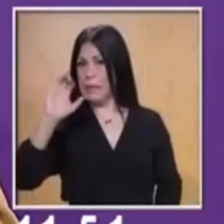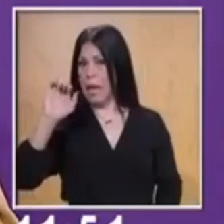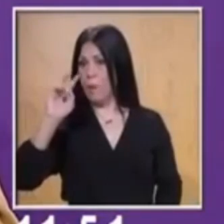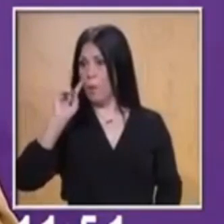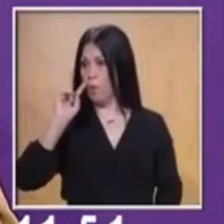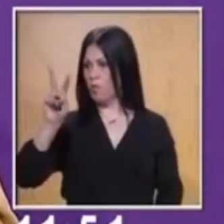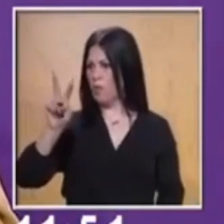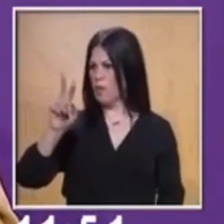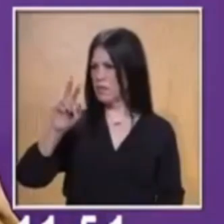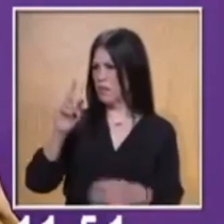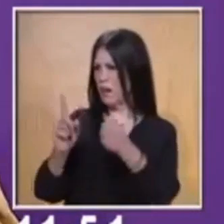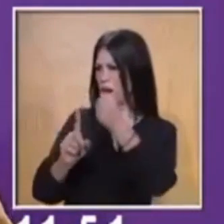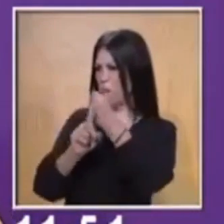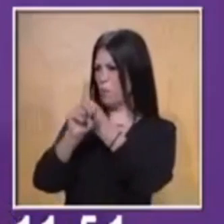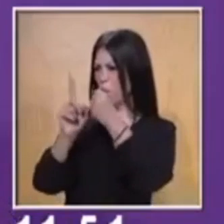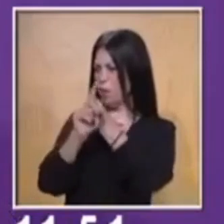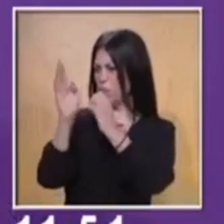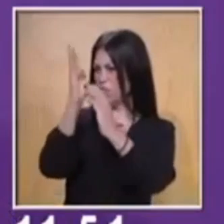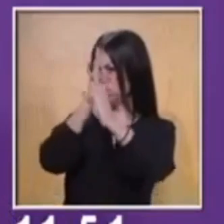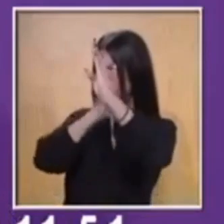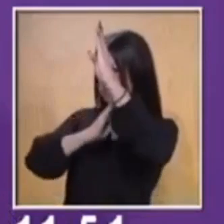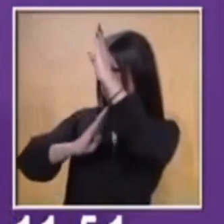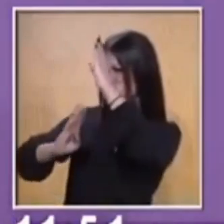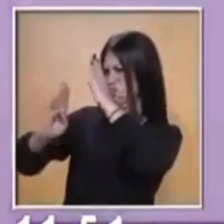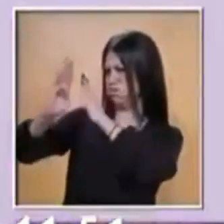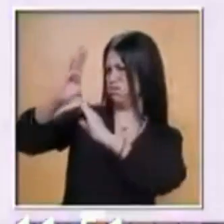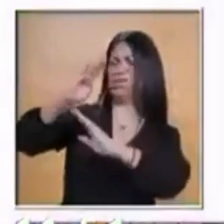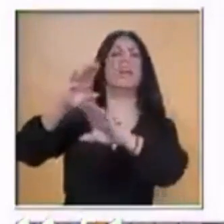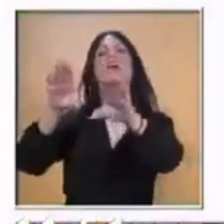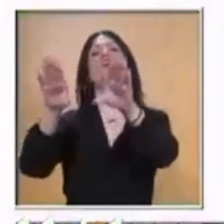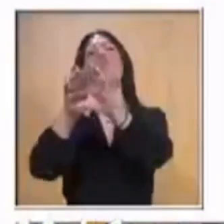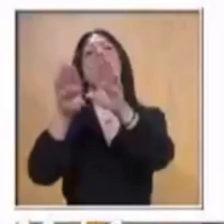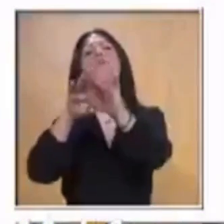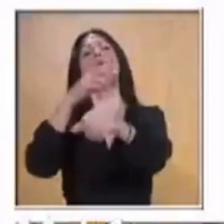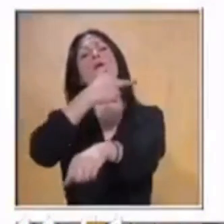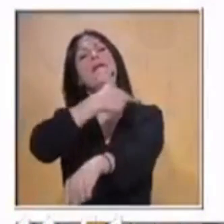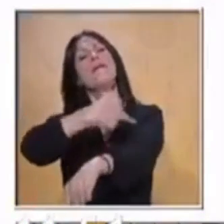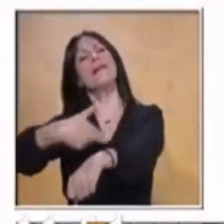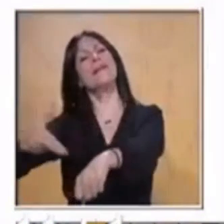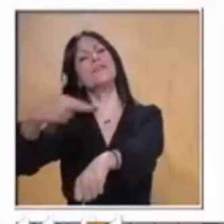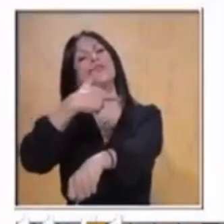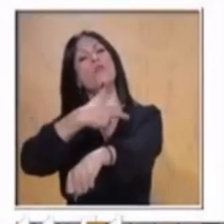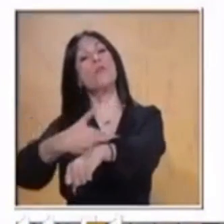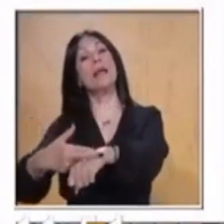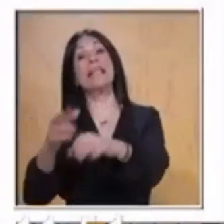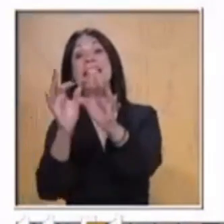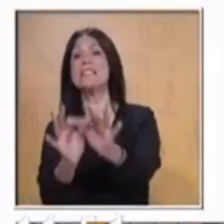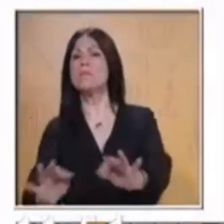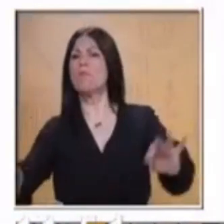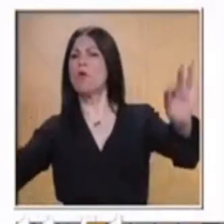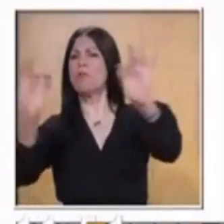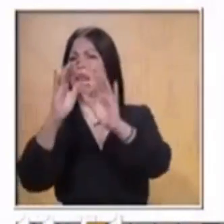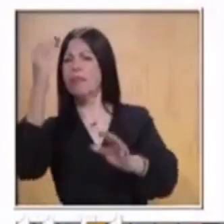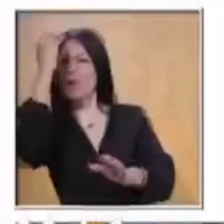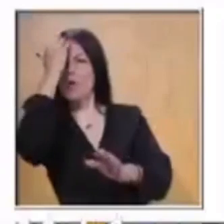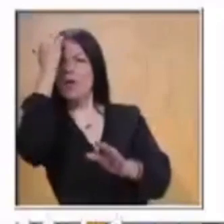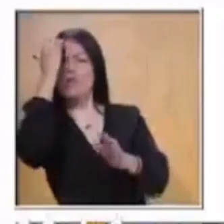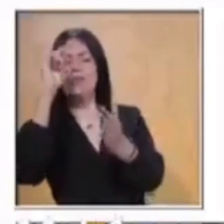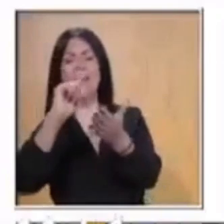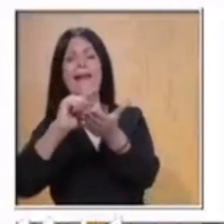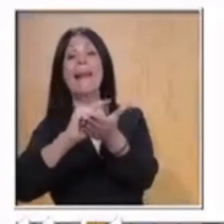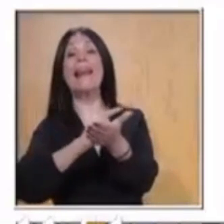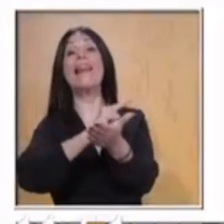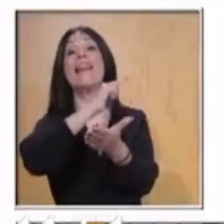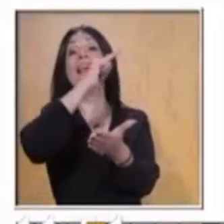solucionarlos. Muy bien, vamos a, en pantalla, por favor. Para esto hay leyes. ¿Qué son las leyes? Pues son normas de